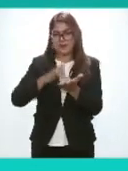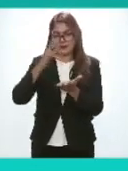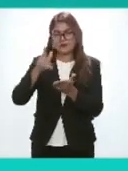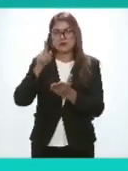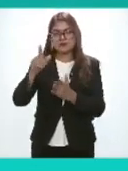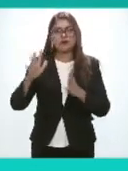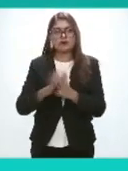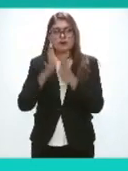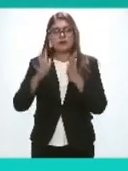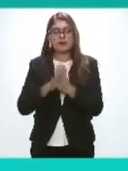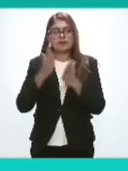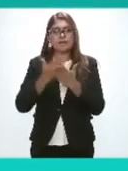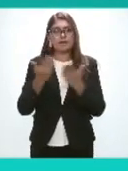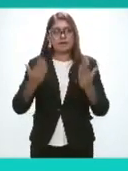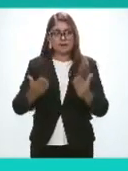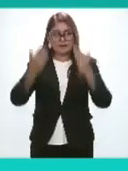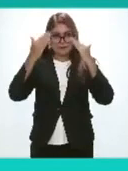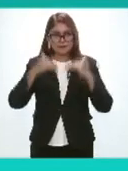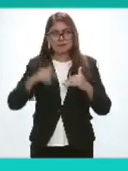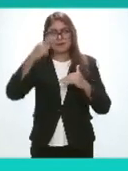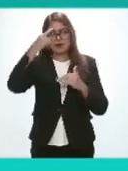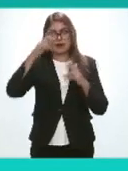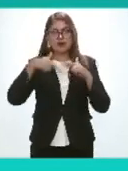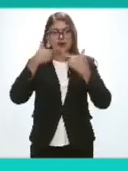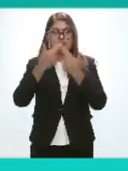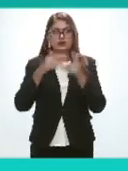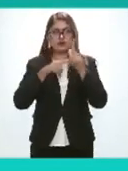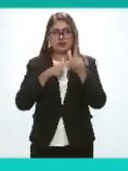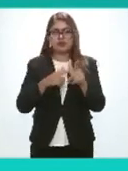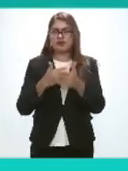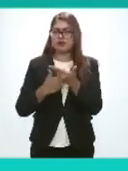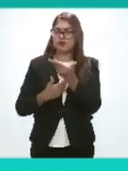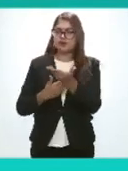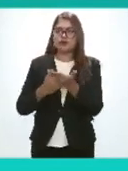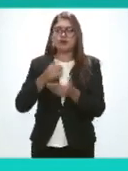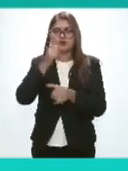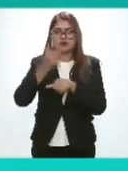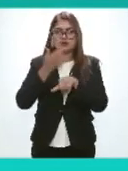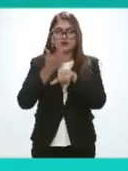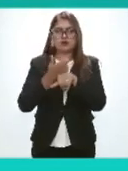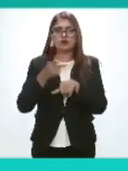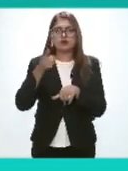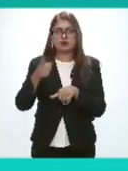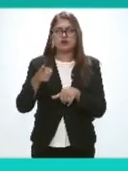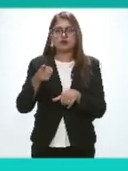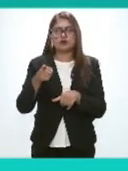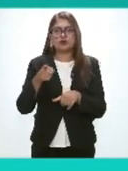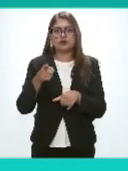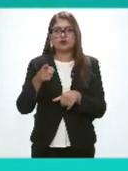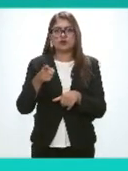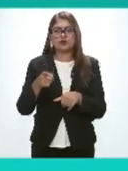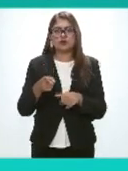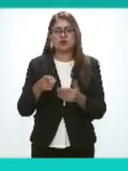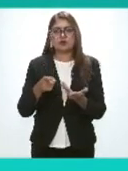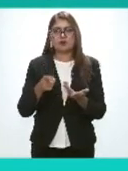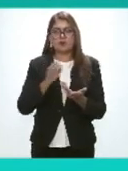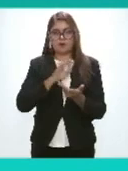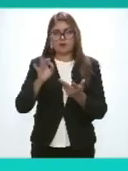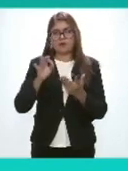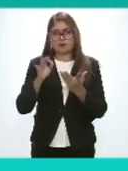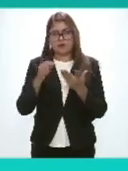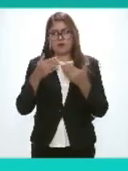participación y para continuar con nuestra sesión le pido secretario haga y abra por favor un espacio de